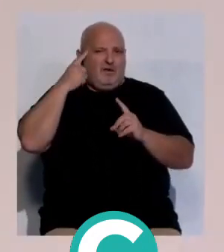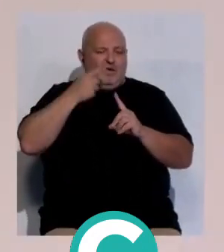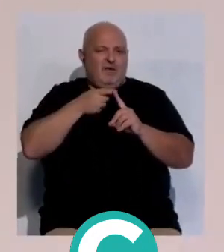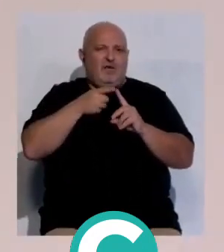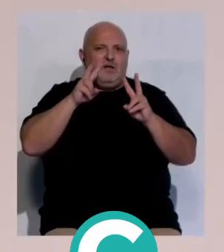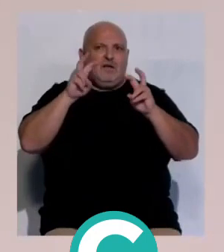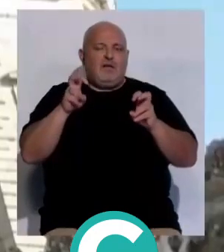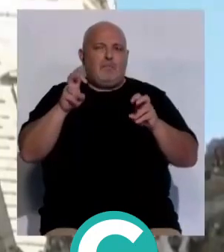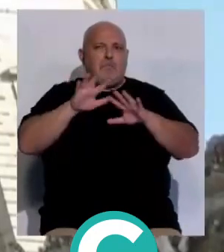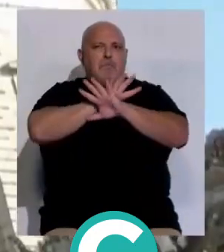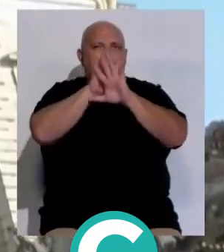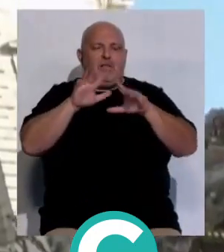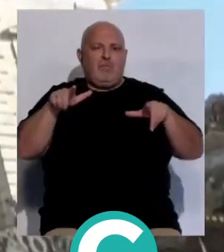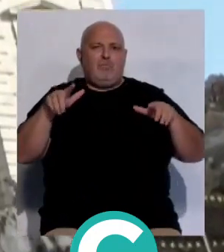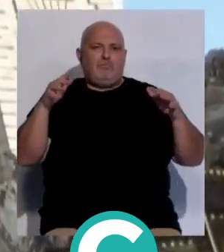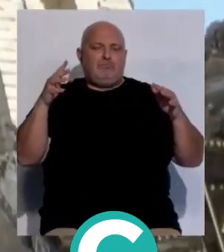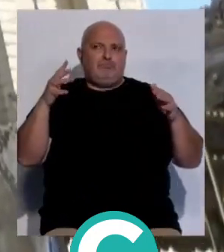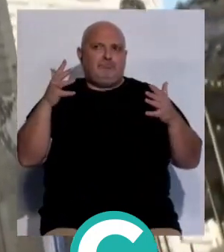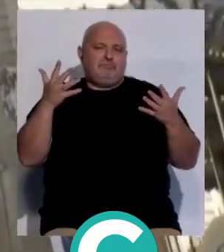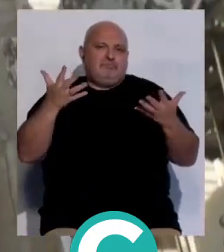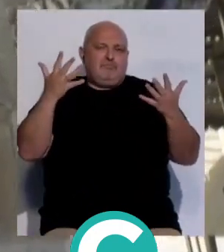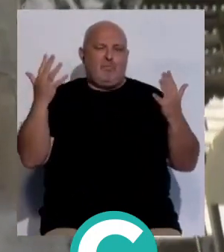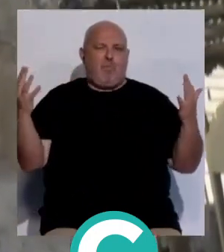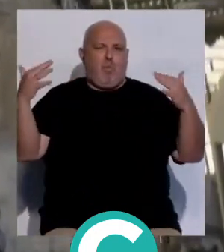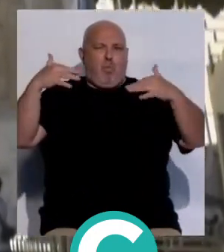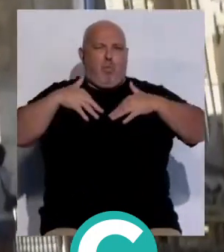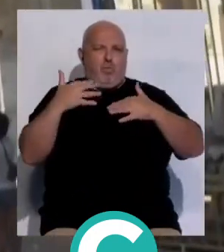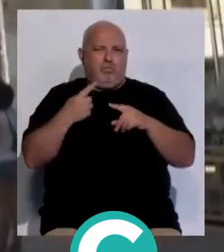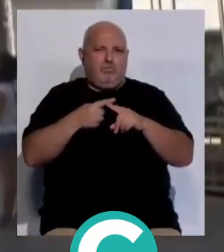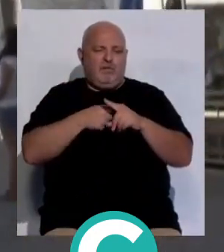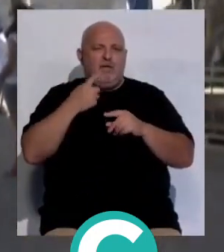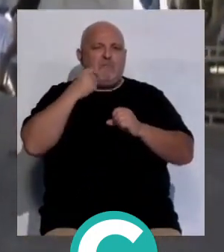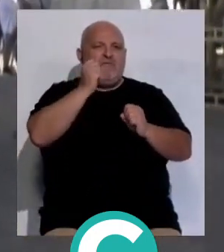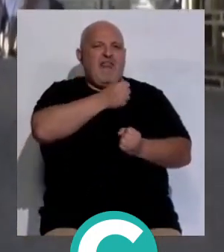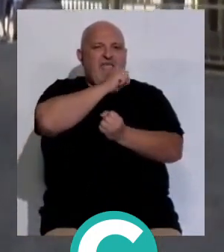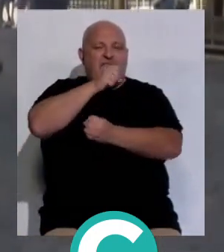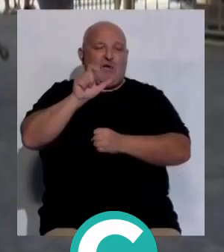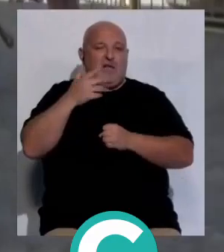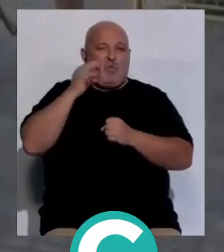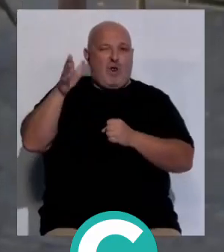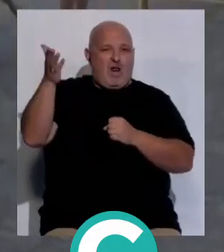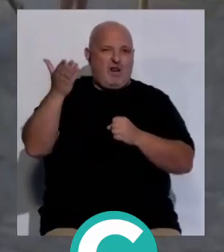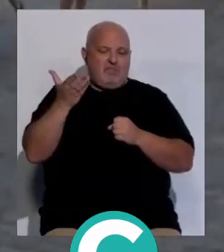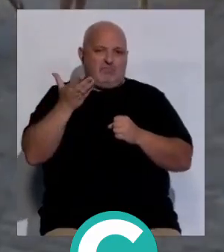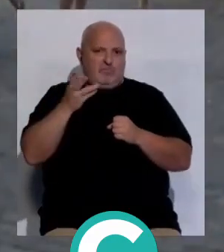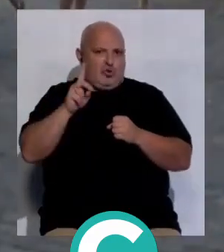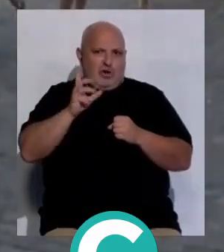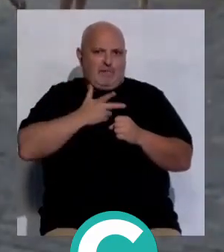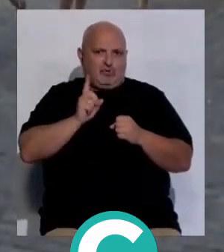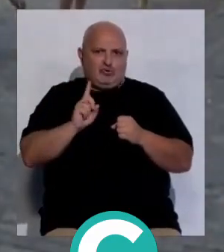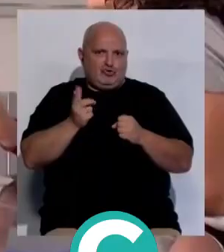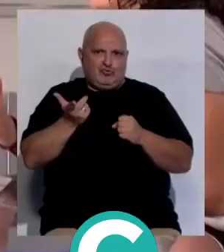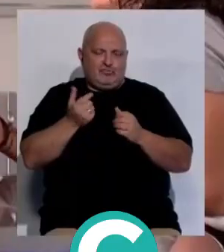en un escenario, ¿no? Se me viene a la imagen a la mente Venecia, está claro que en Cádiz no queremos.